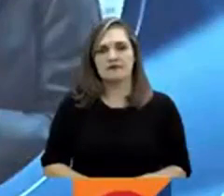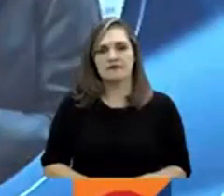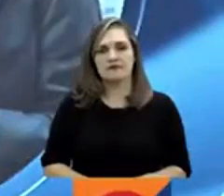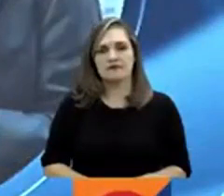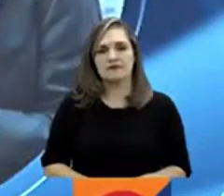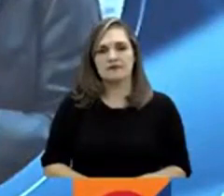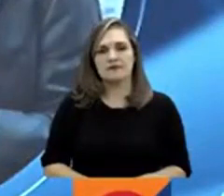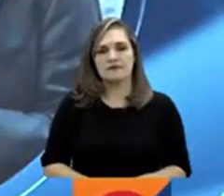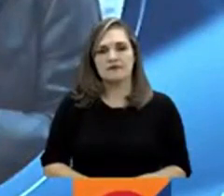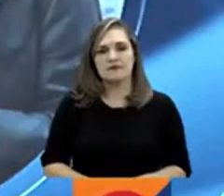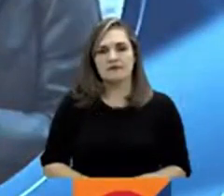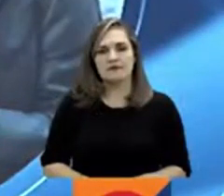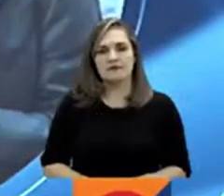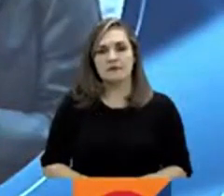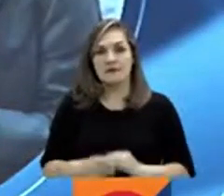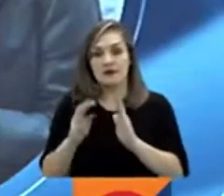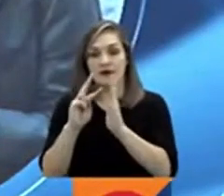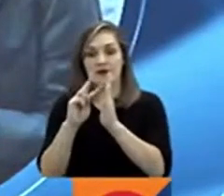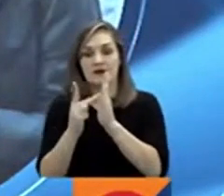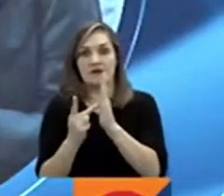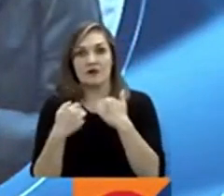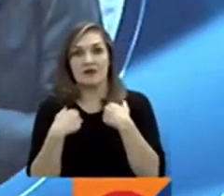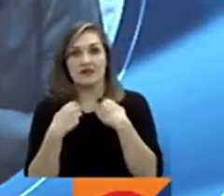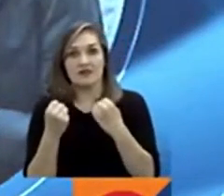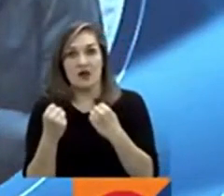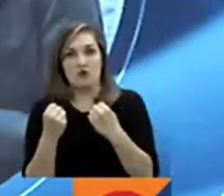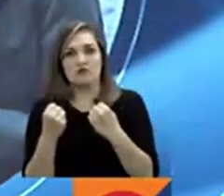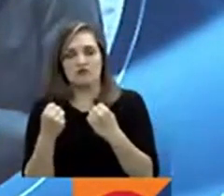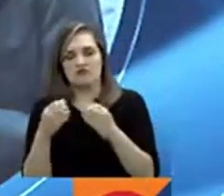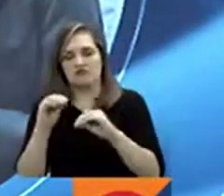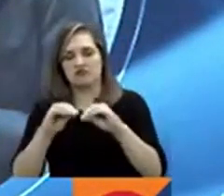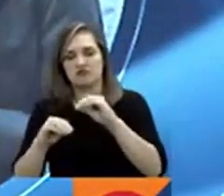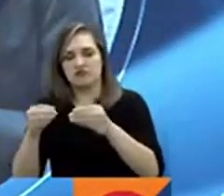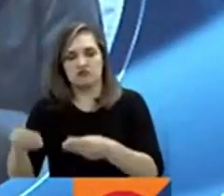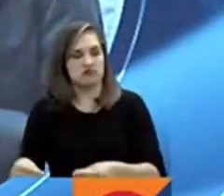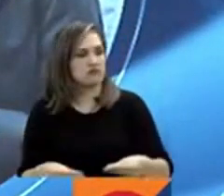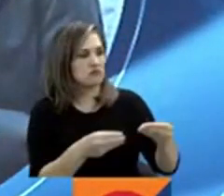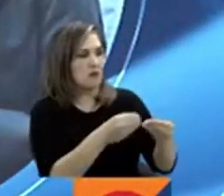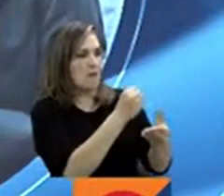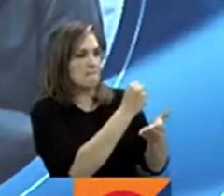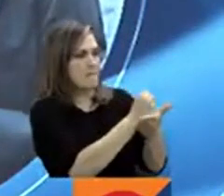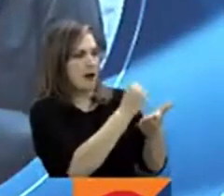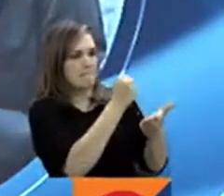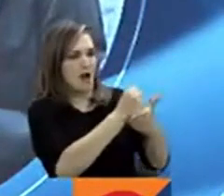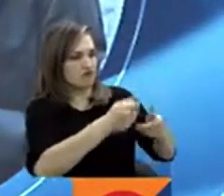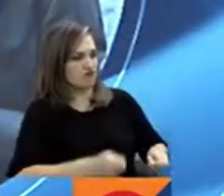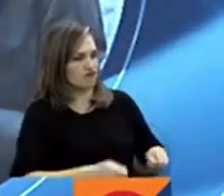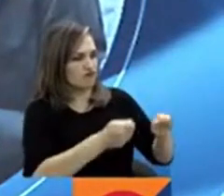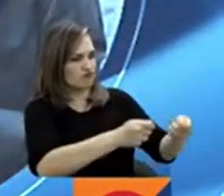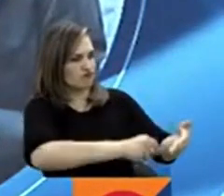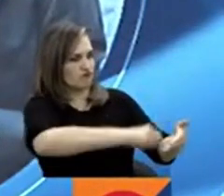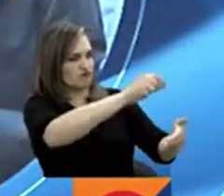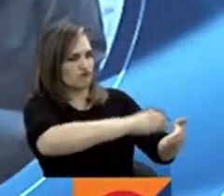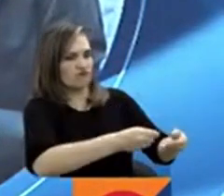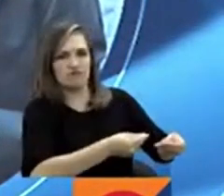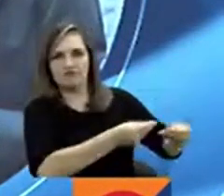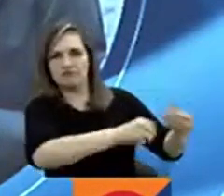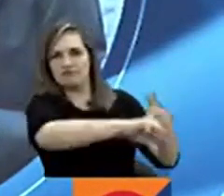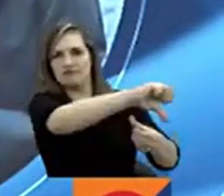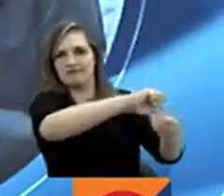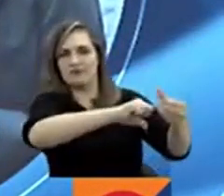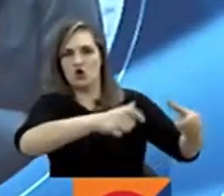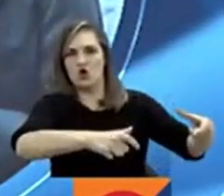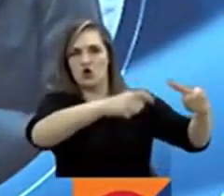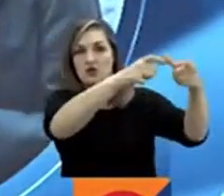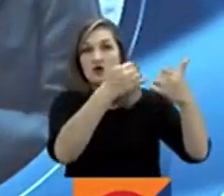Con la erradicación de la reforma a la salud en el Congreso de la República, el gobierno puntualizó los cinco pilares sobre los cuales está enfocado